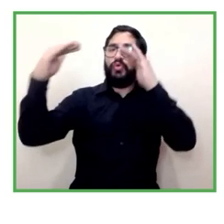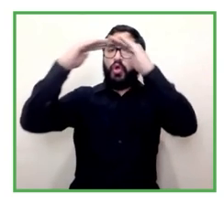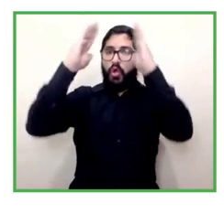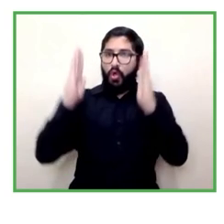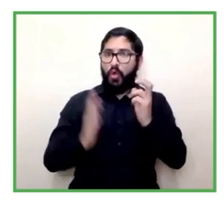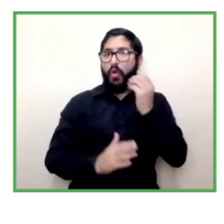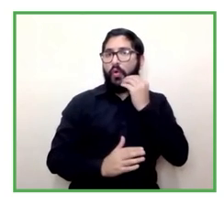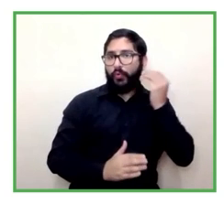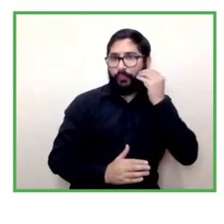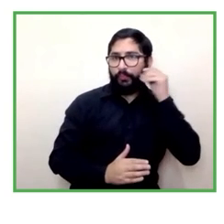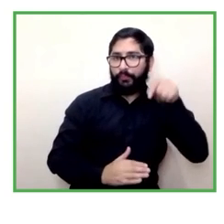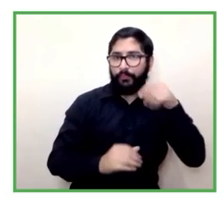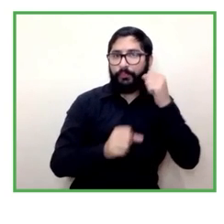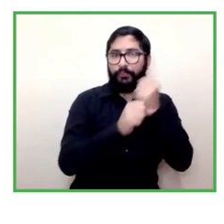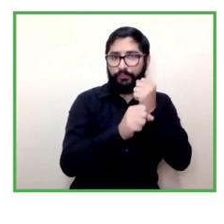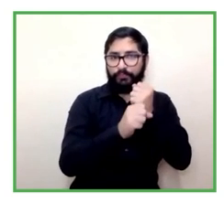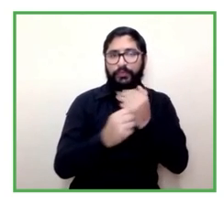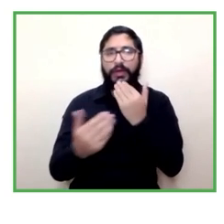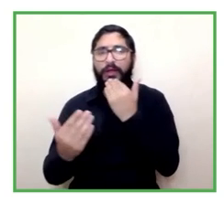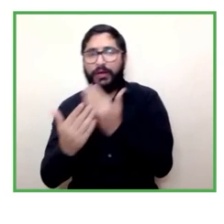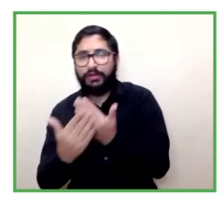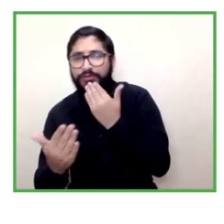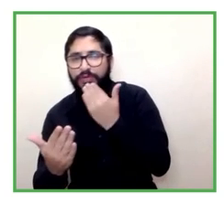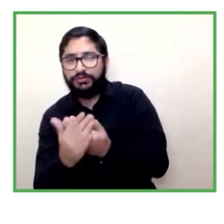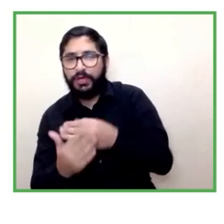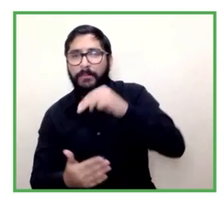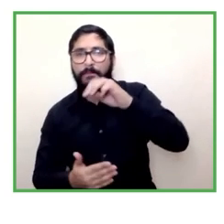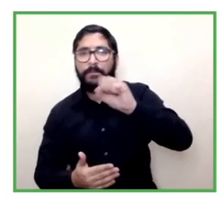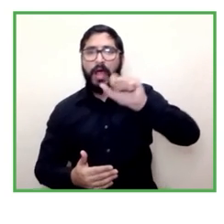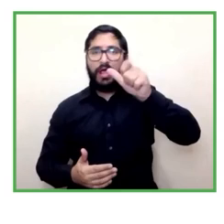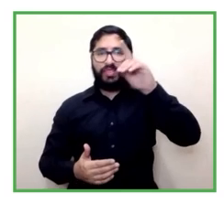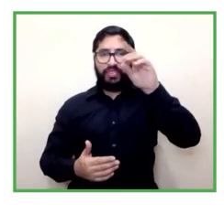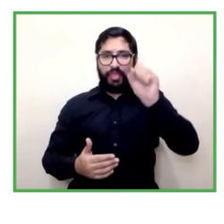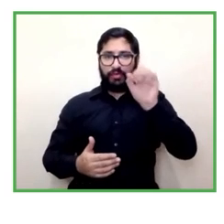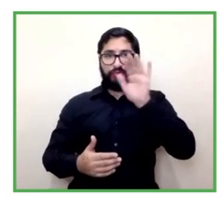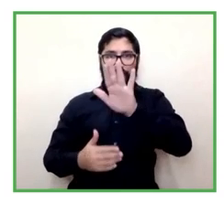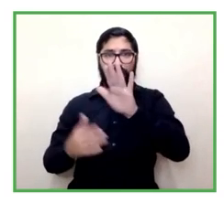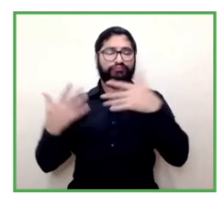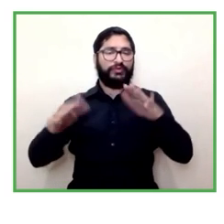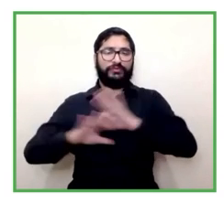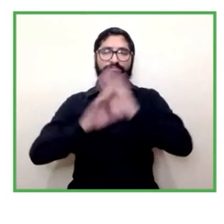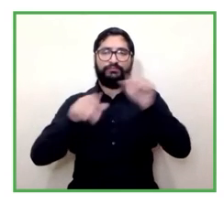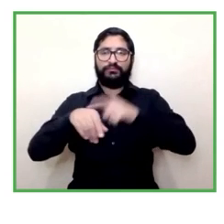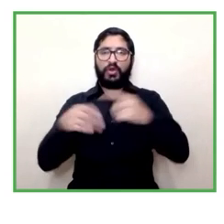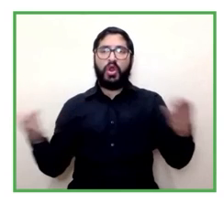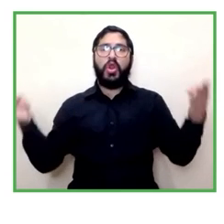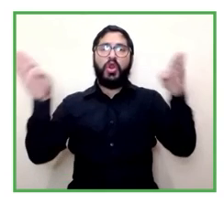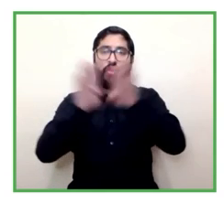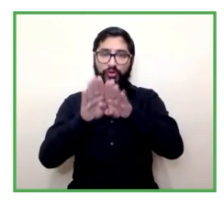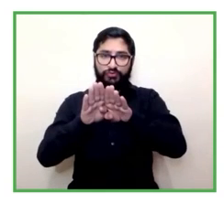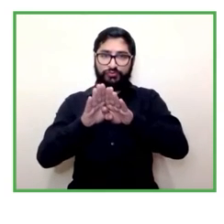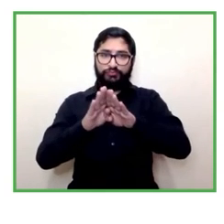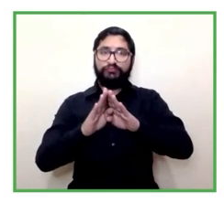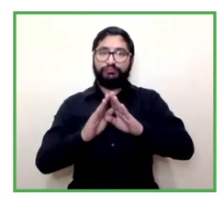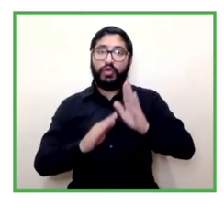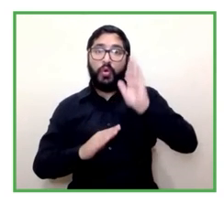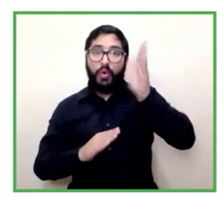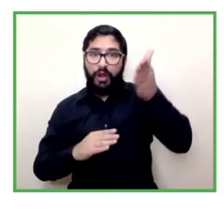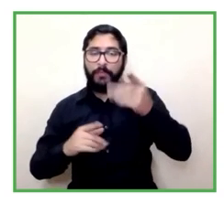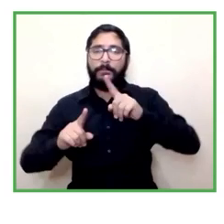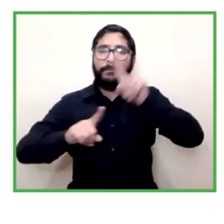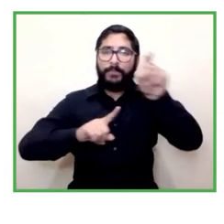gracias Magda por ese cierre que nos hace también de estas preguntas ahora entonces